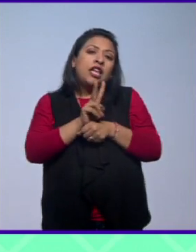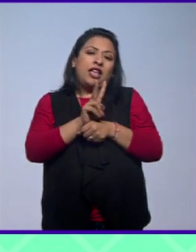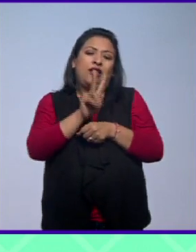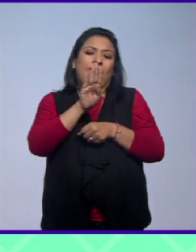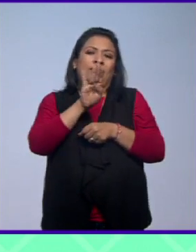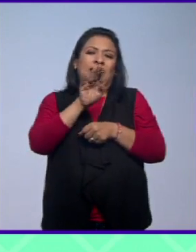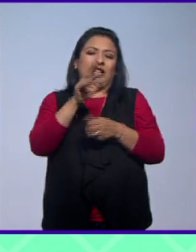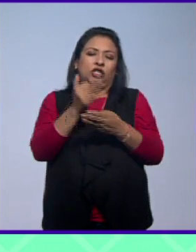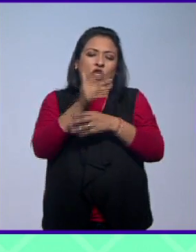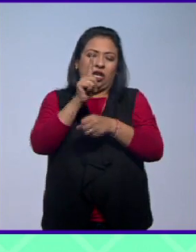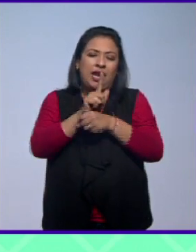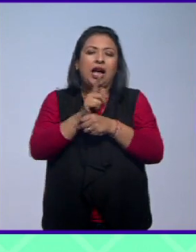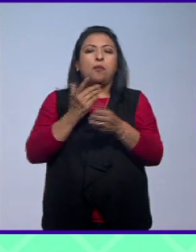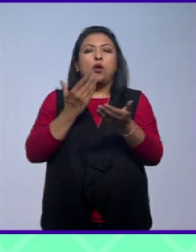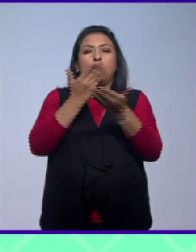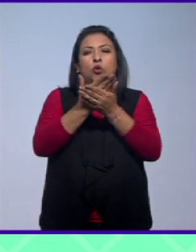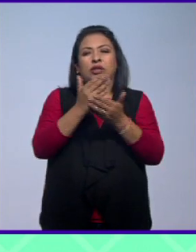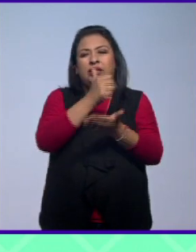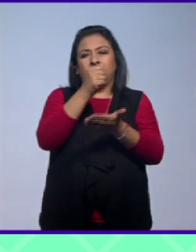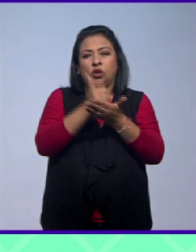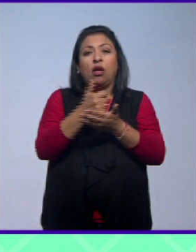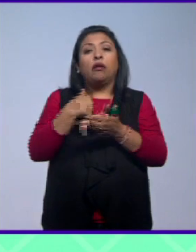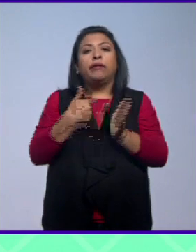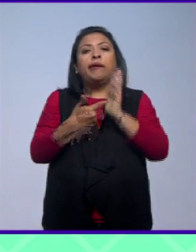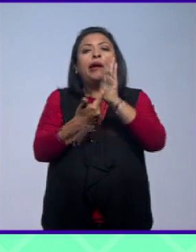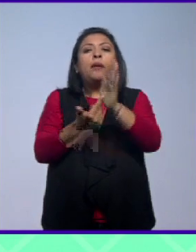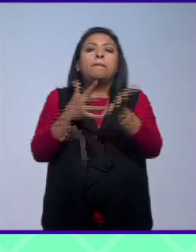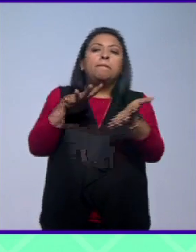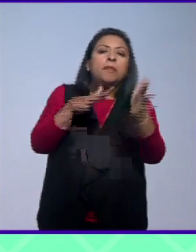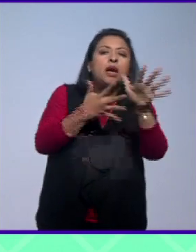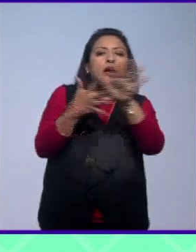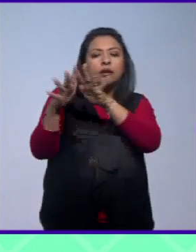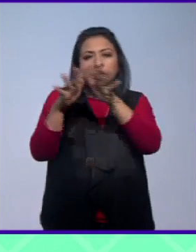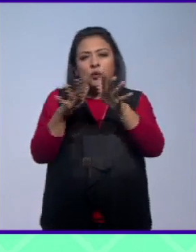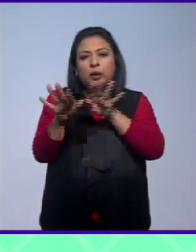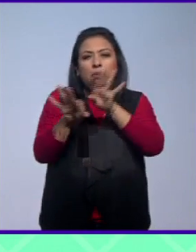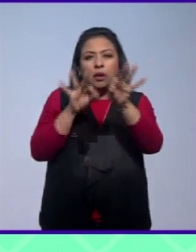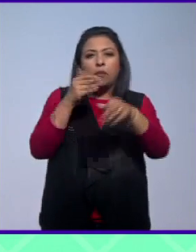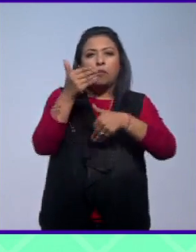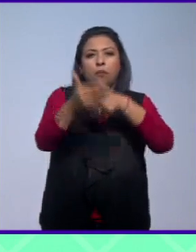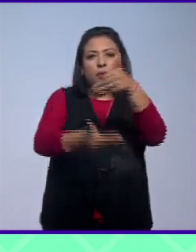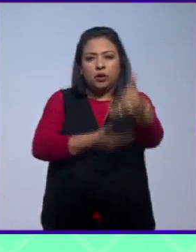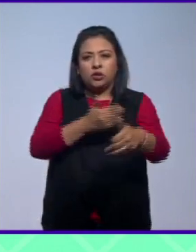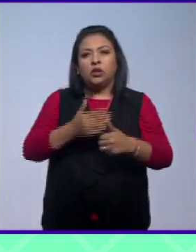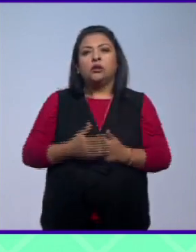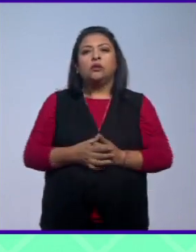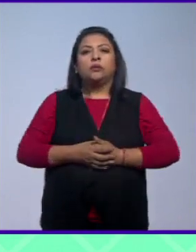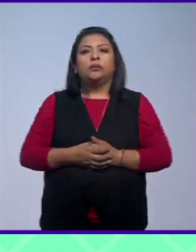iniciativa ciudadana presentó un balance preliminar de este proceso